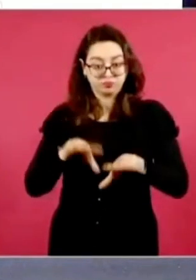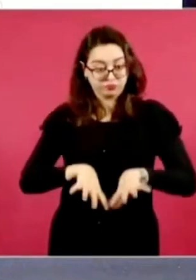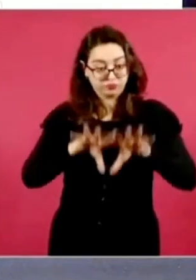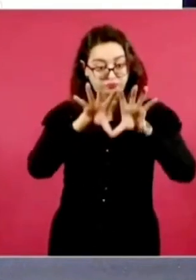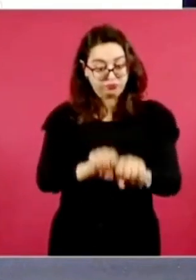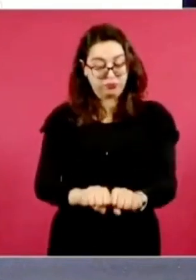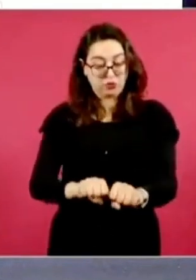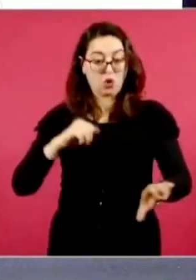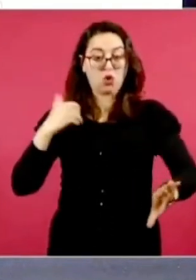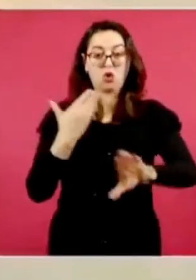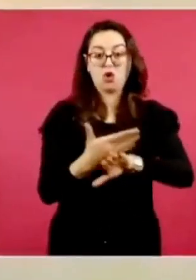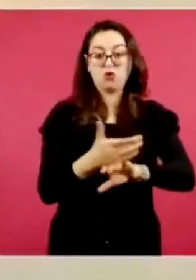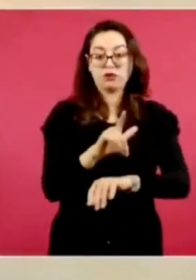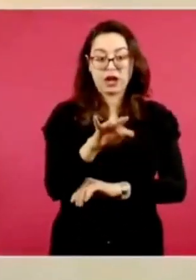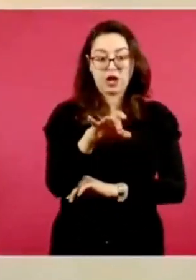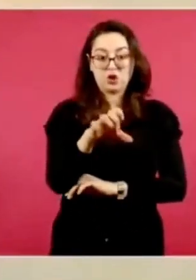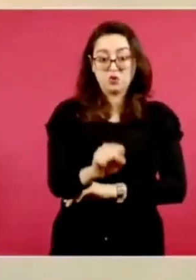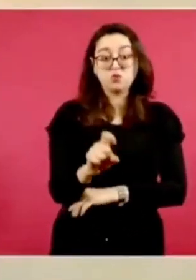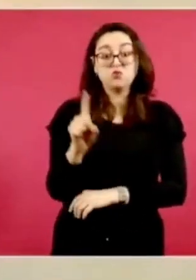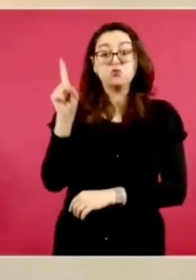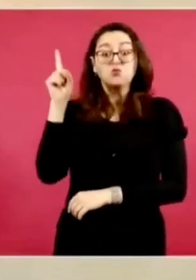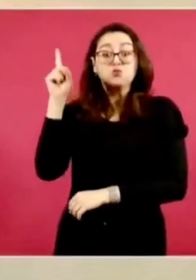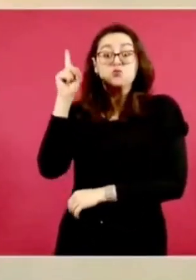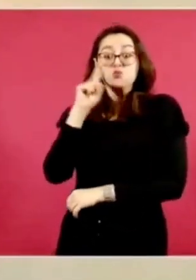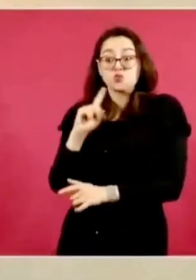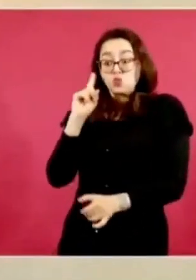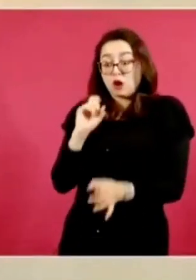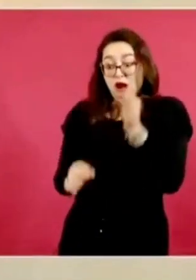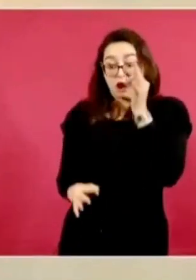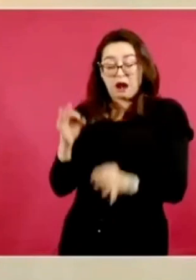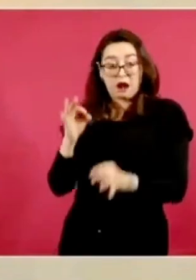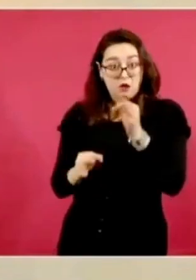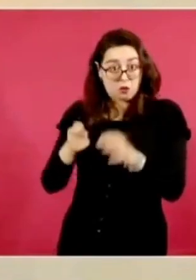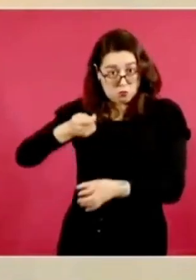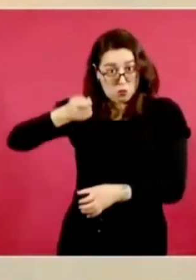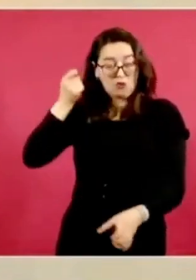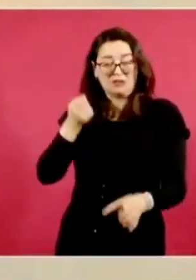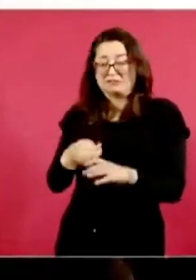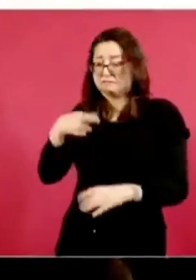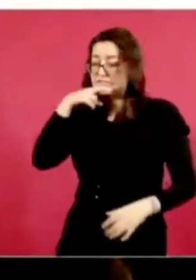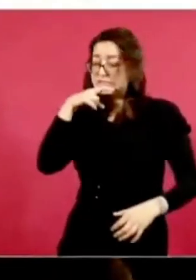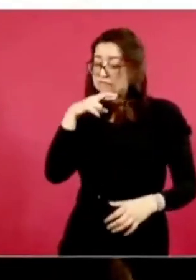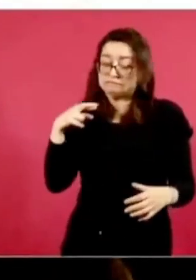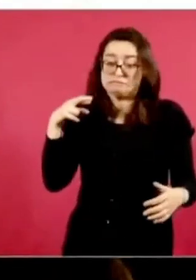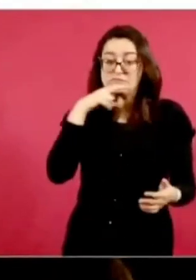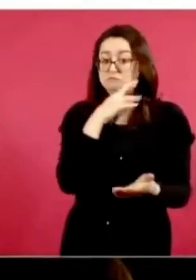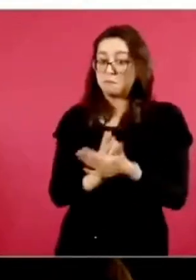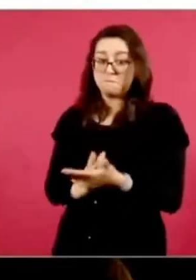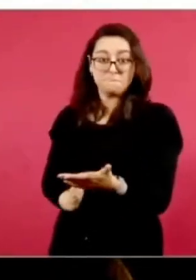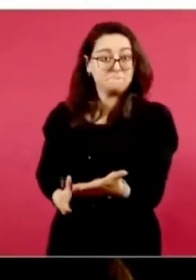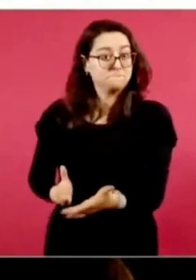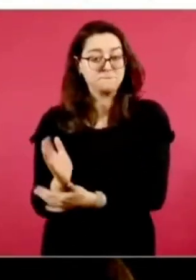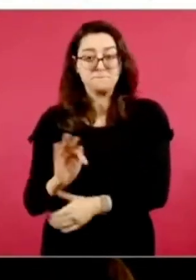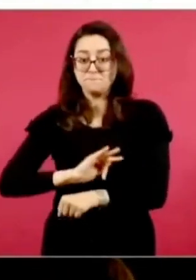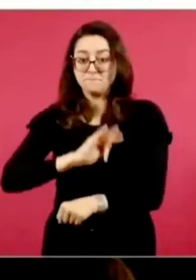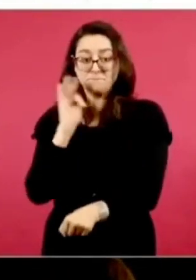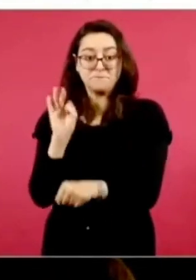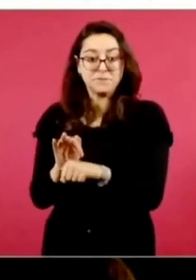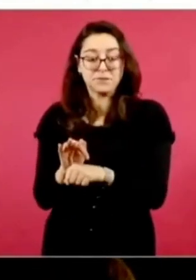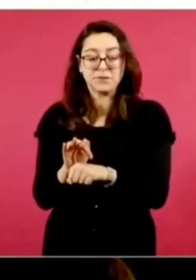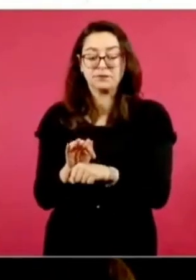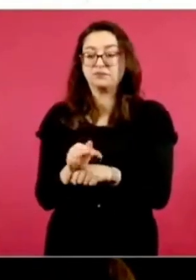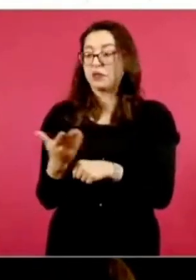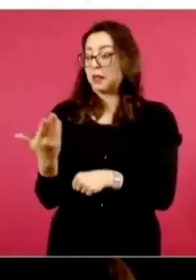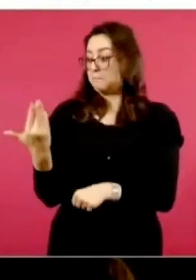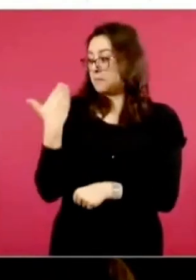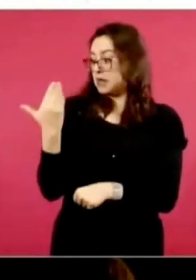Estado de Sonora, Jesús Carina Almada Rábago, quien el 20 de enero de este año dictó auto de